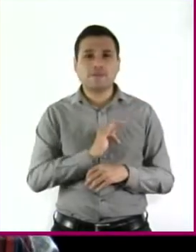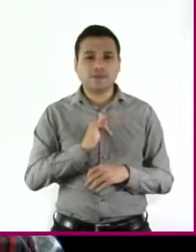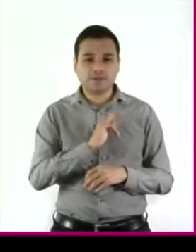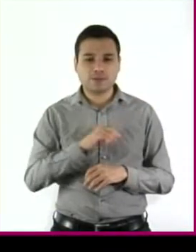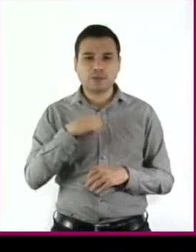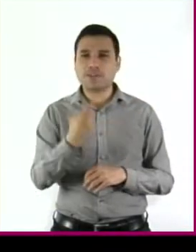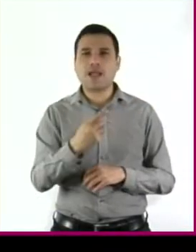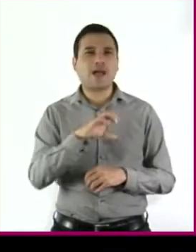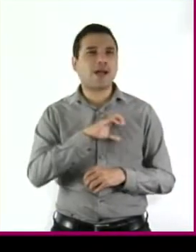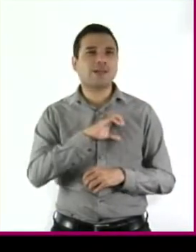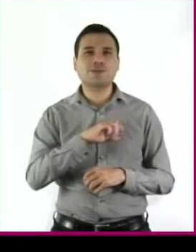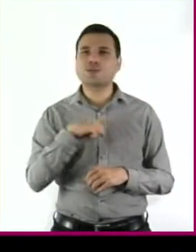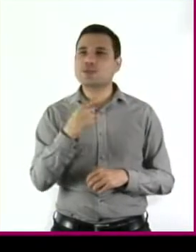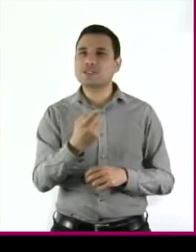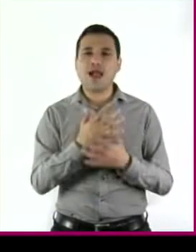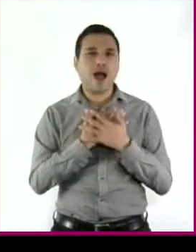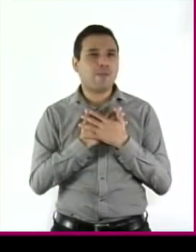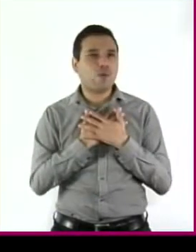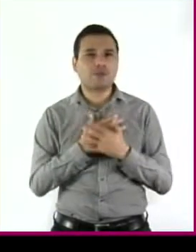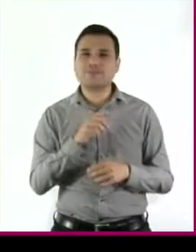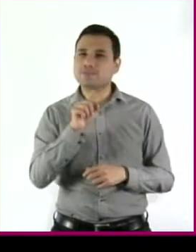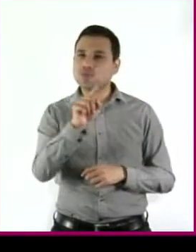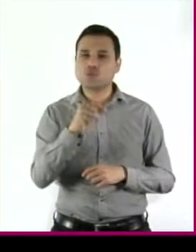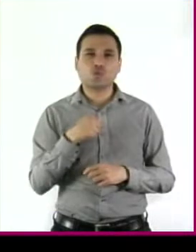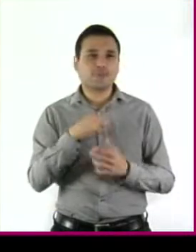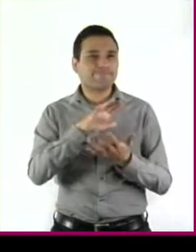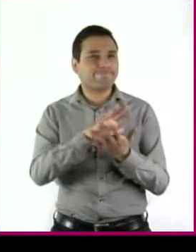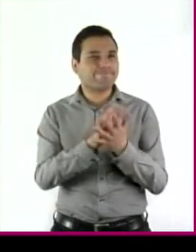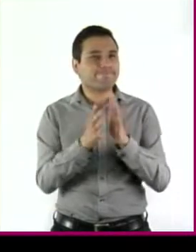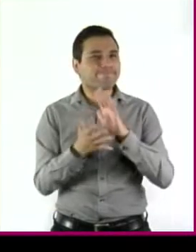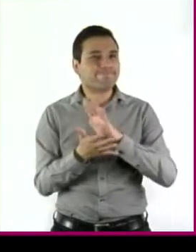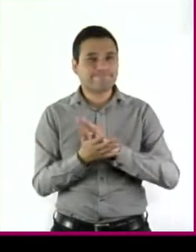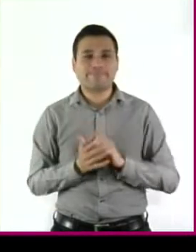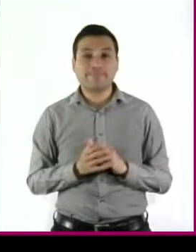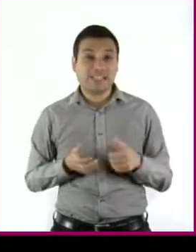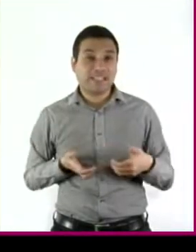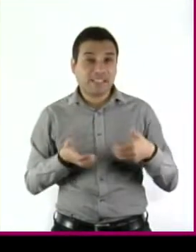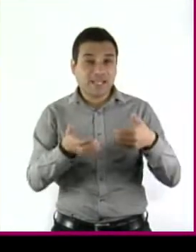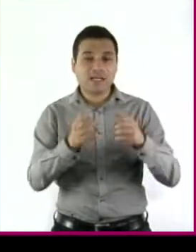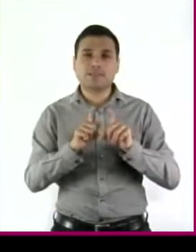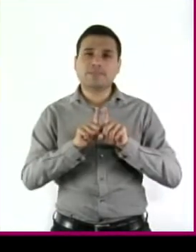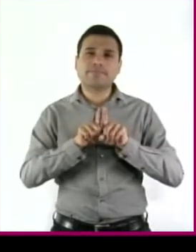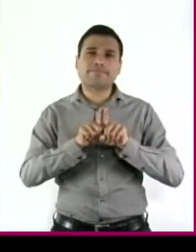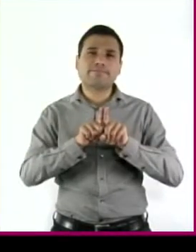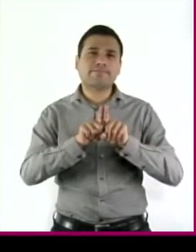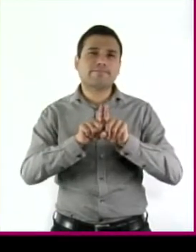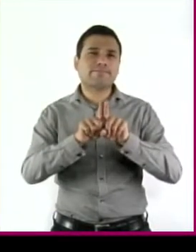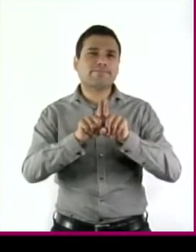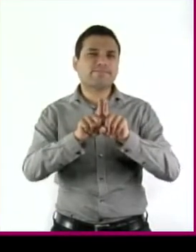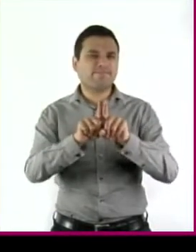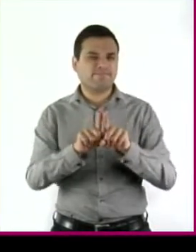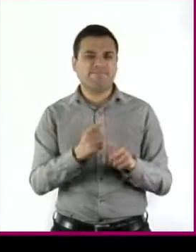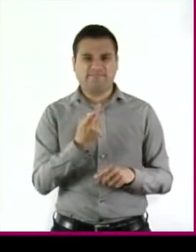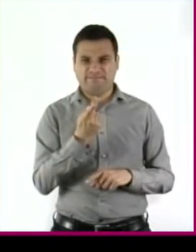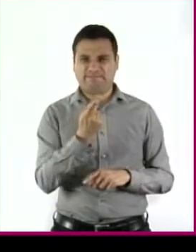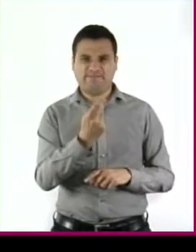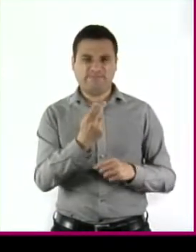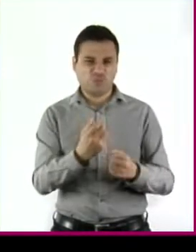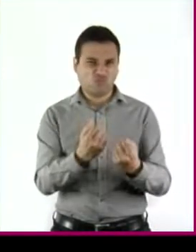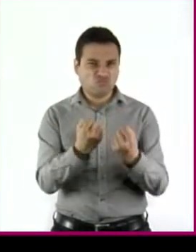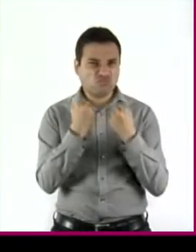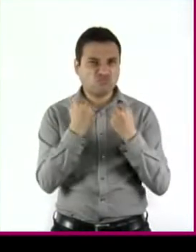es porque sos mi amor, mi cómplice y todo. Y en la calle, codo a codo, somos mucho más que dos.